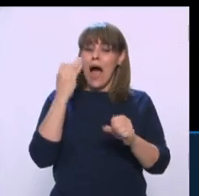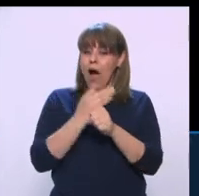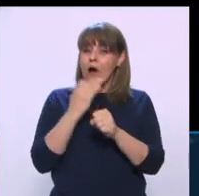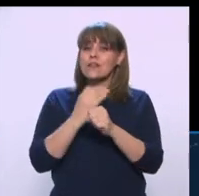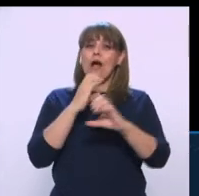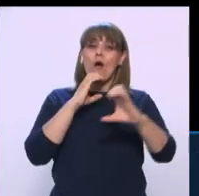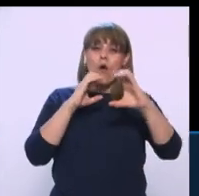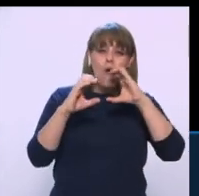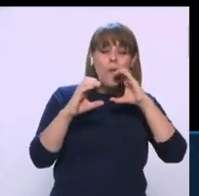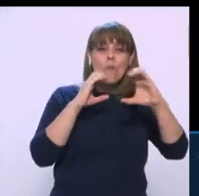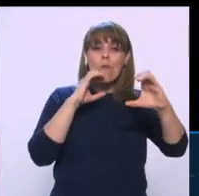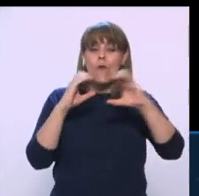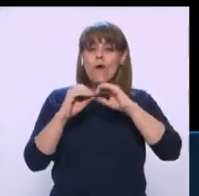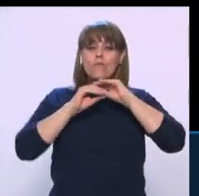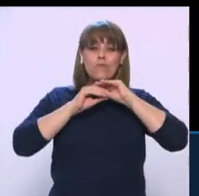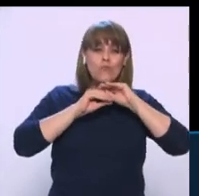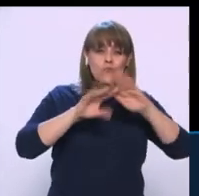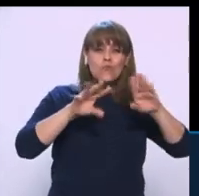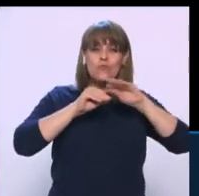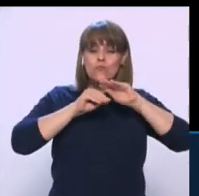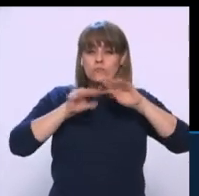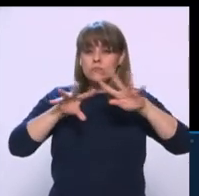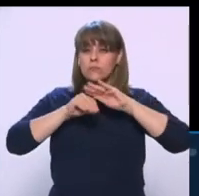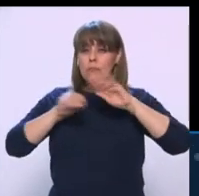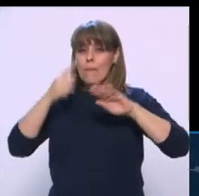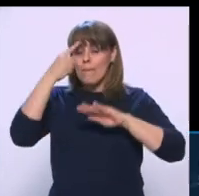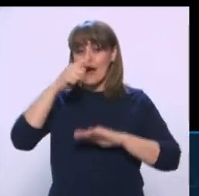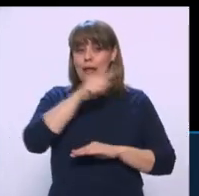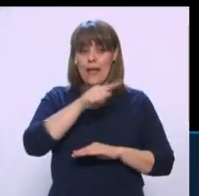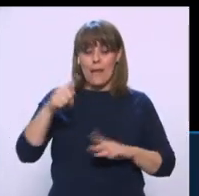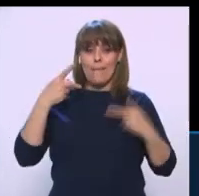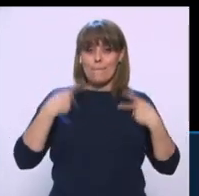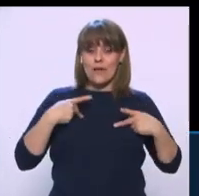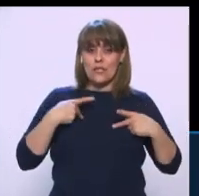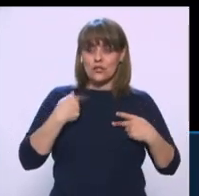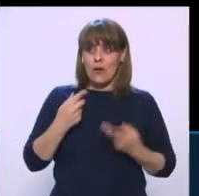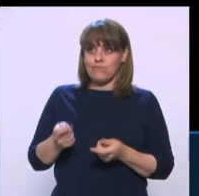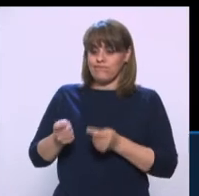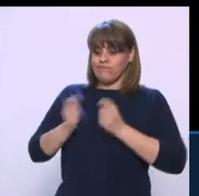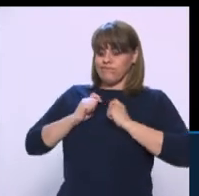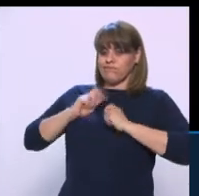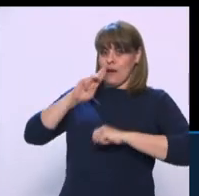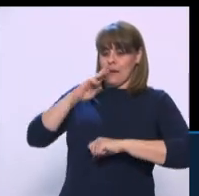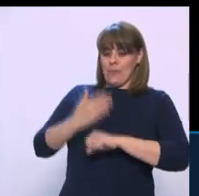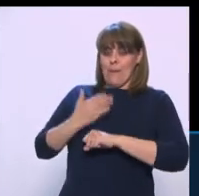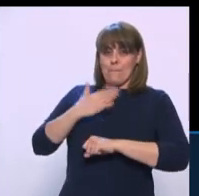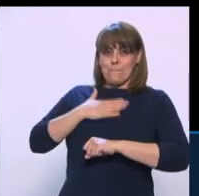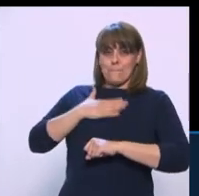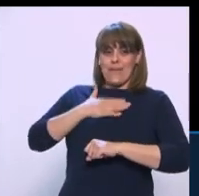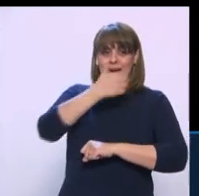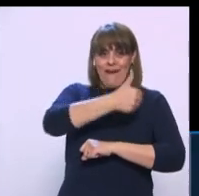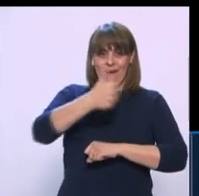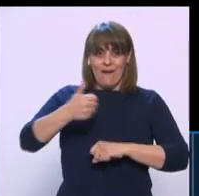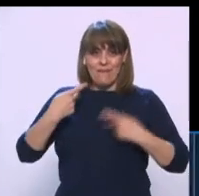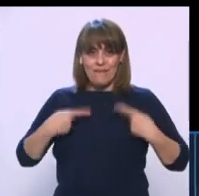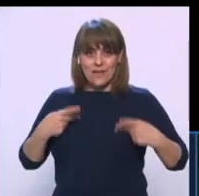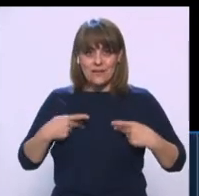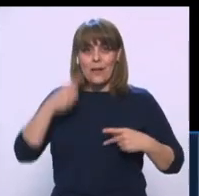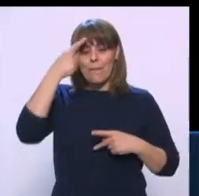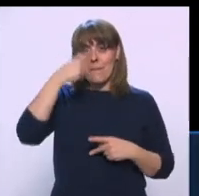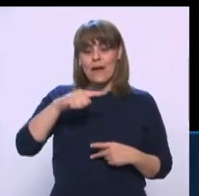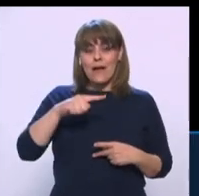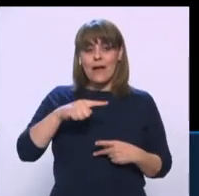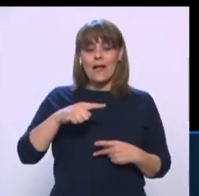para informar, para que las personas tomen la salud en sus manos, para celebrar, vienen días